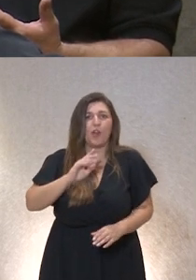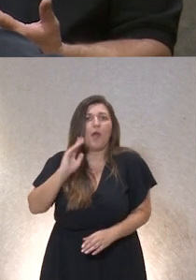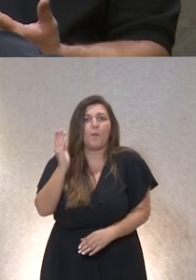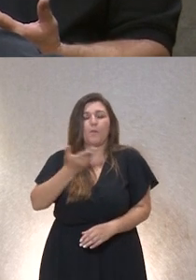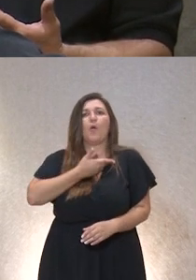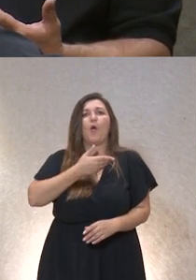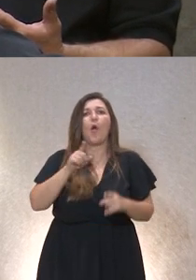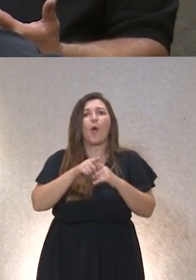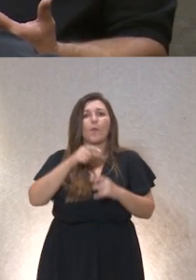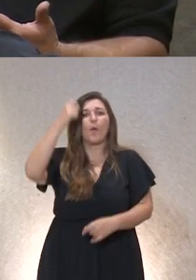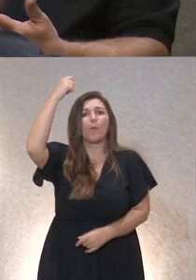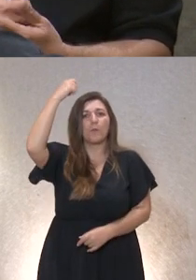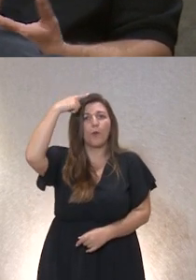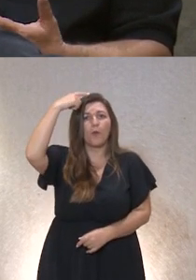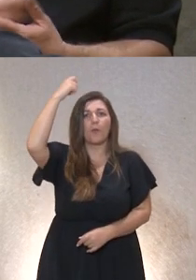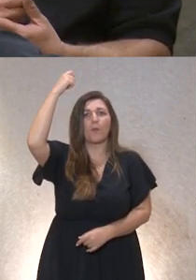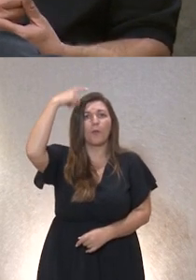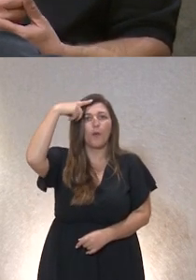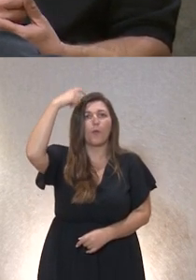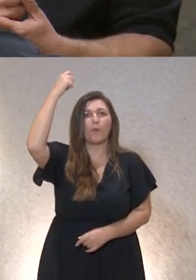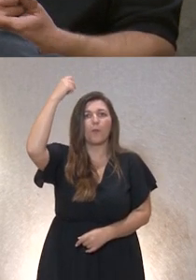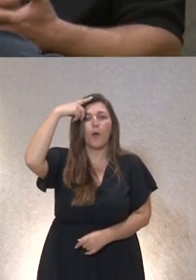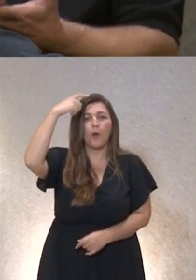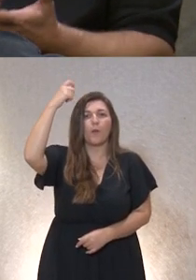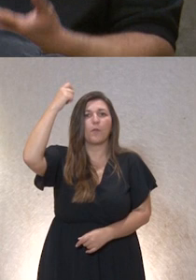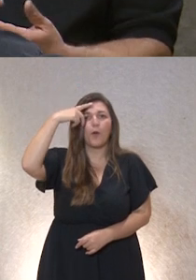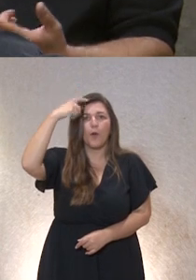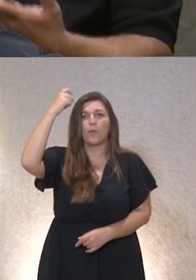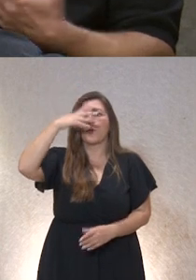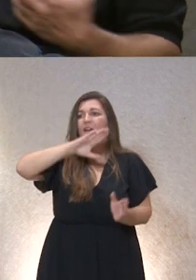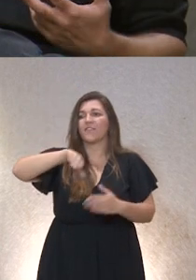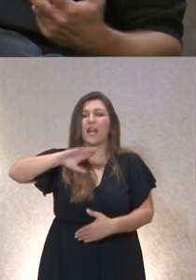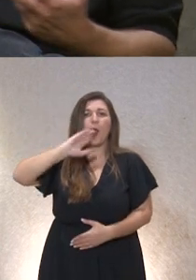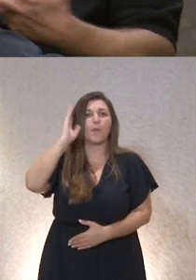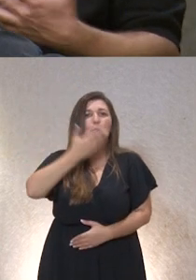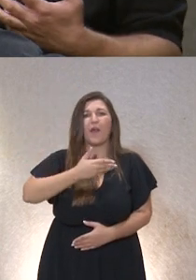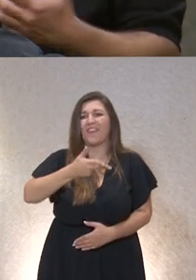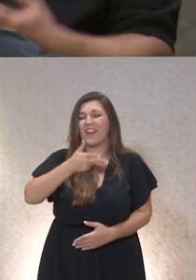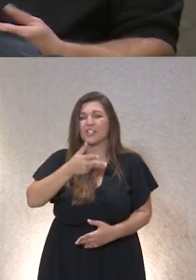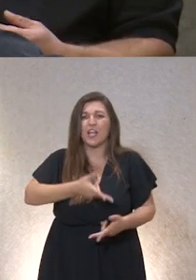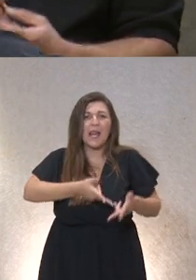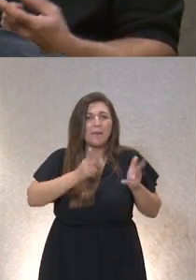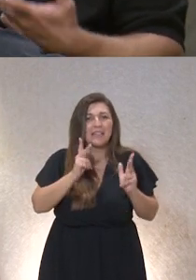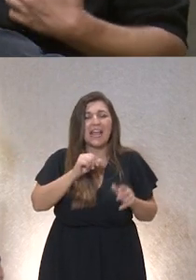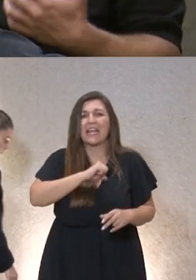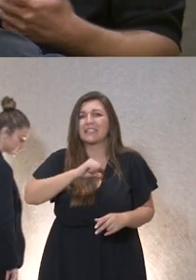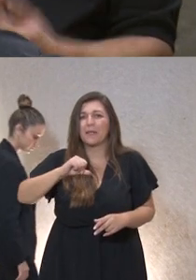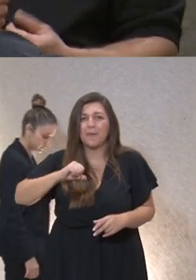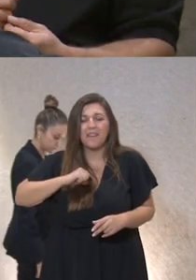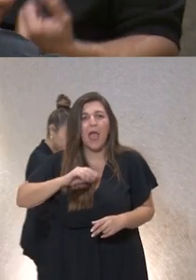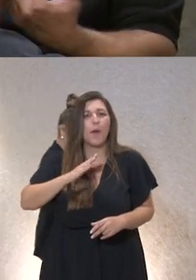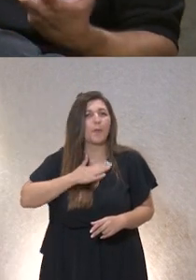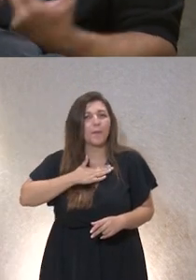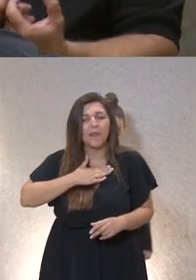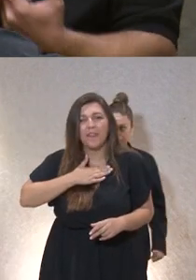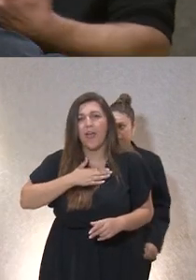como un goteo continuo en la vida de la persona ¿no? impacta sobre sus derechos ¿no? sobre el derecho a la libertad sobre el derecho a la intimidad a la propiedad